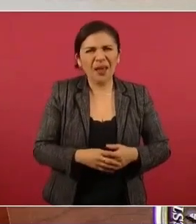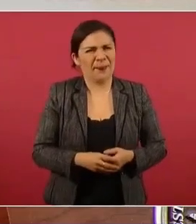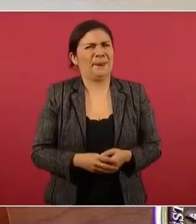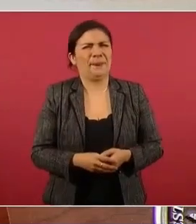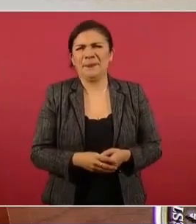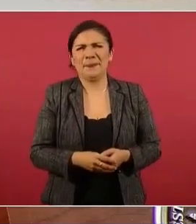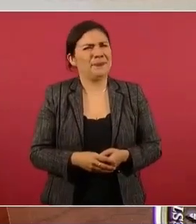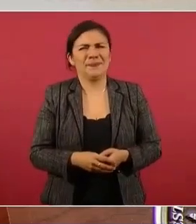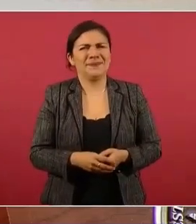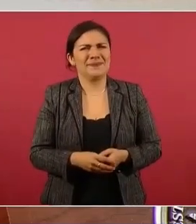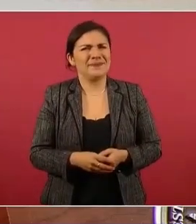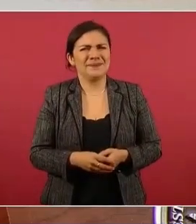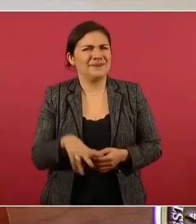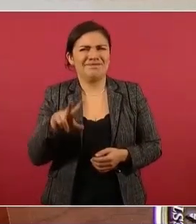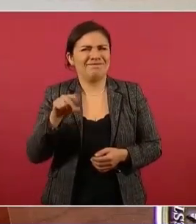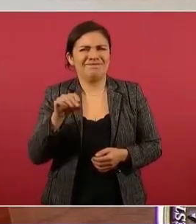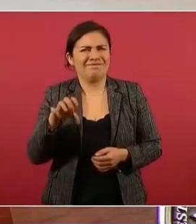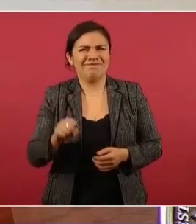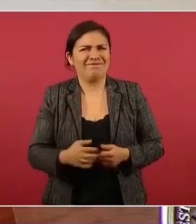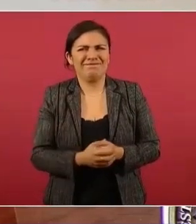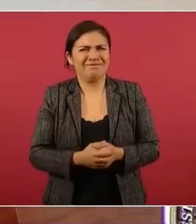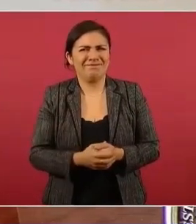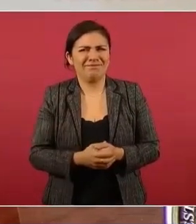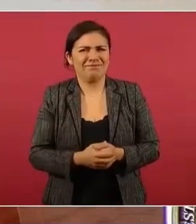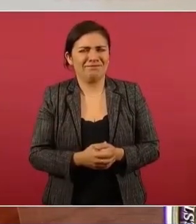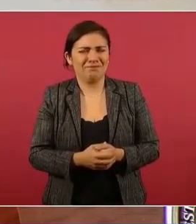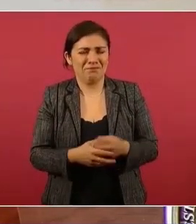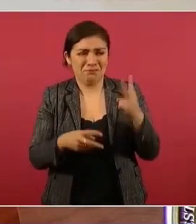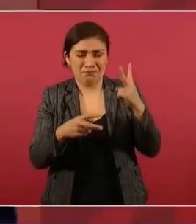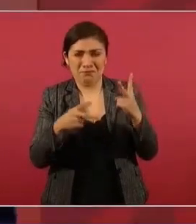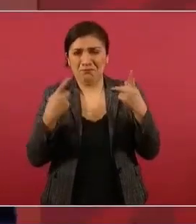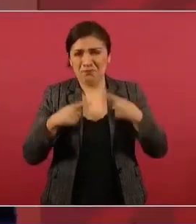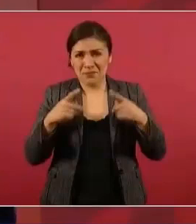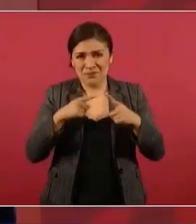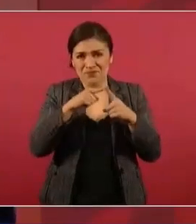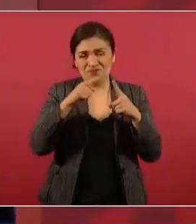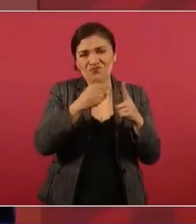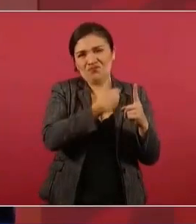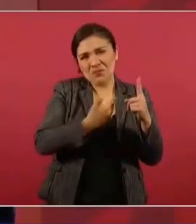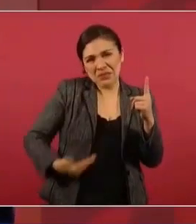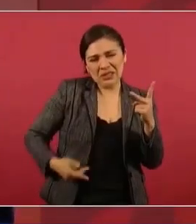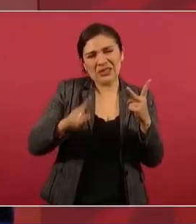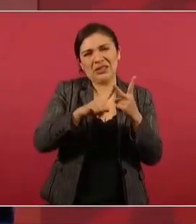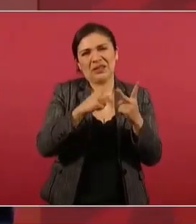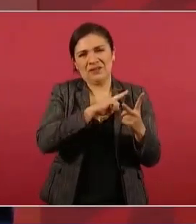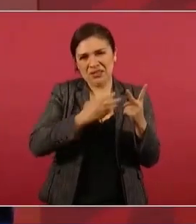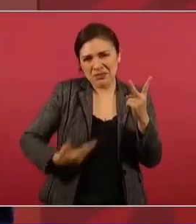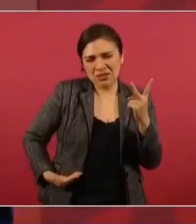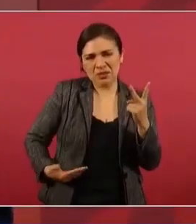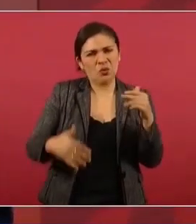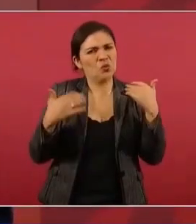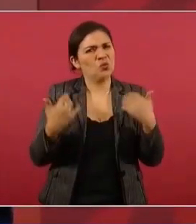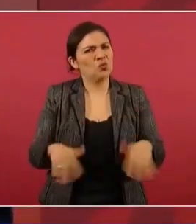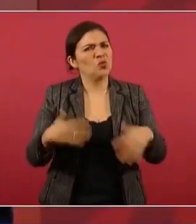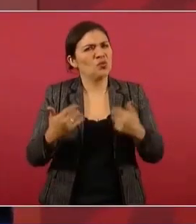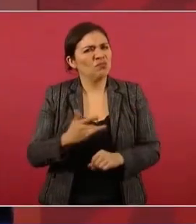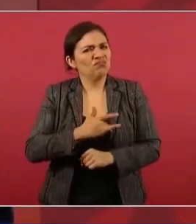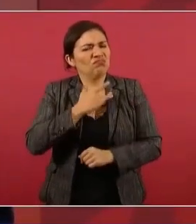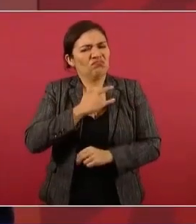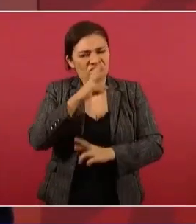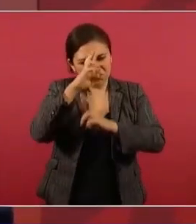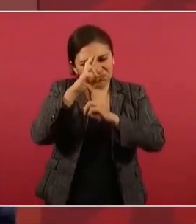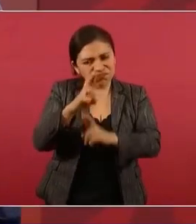No, son personas con mucha urbanidad política, con mucho